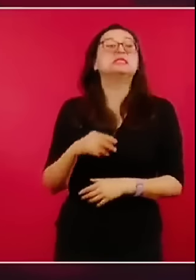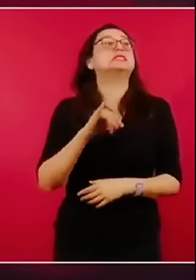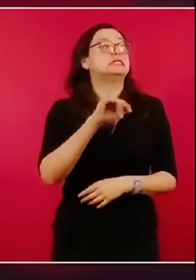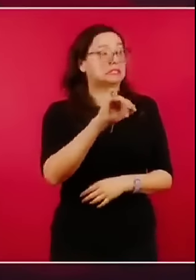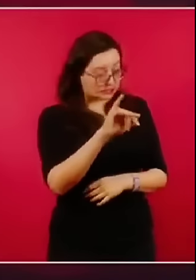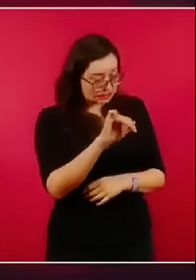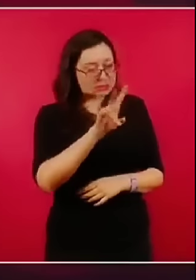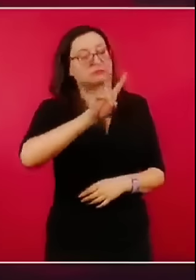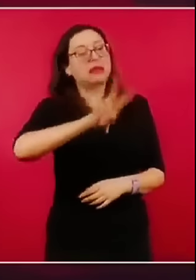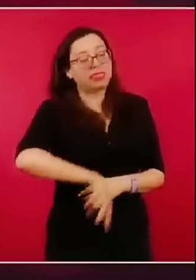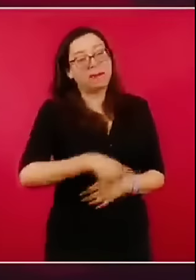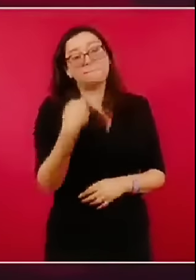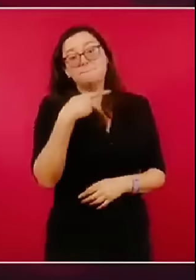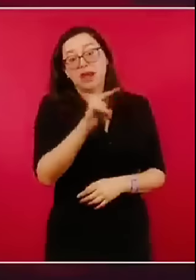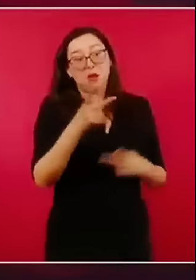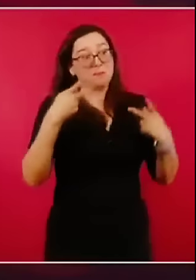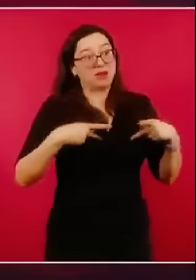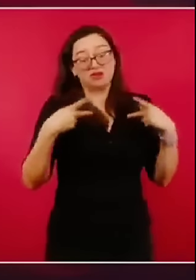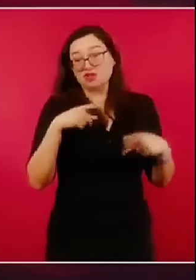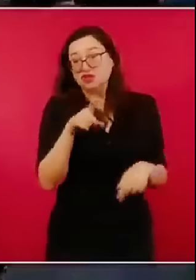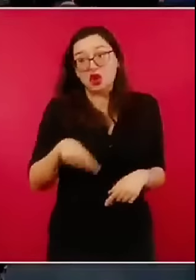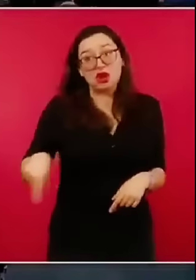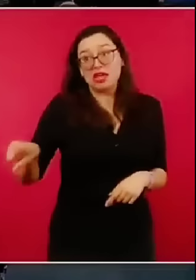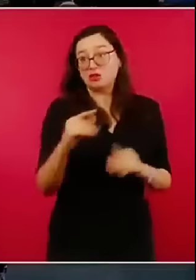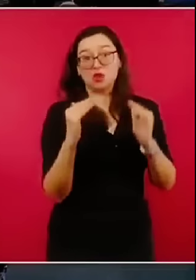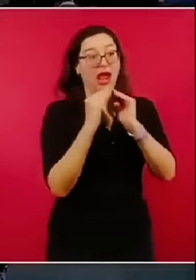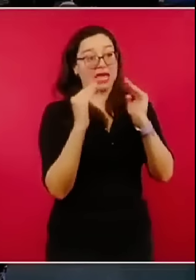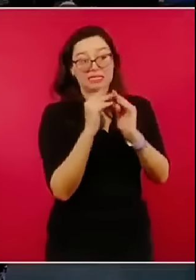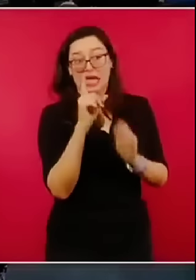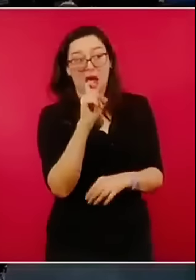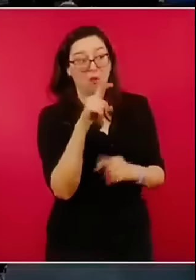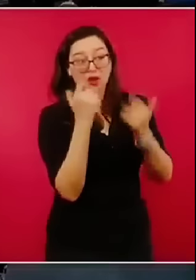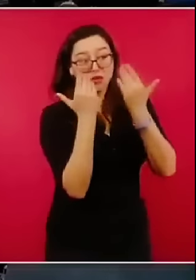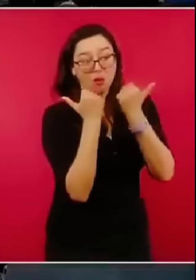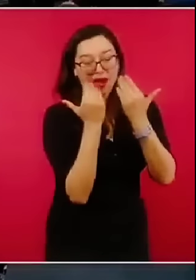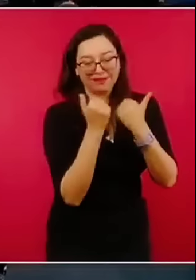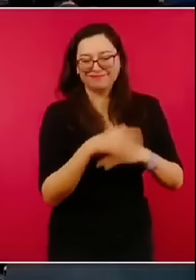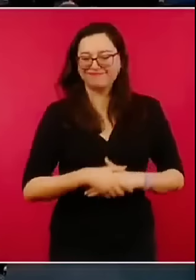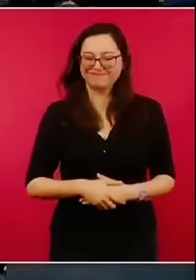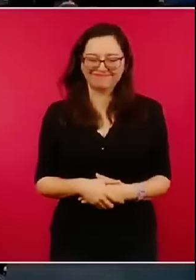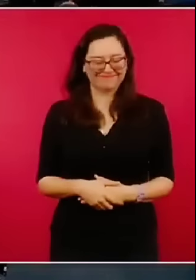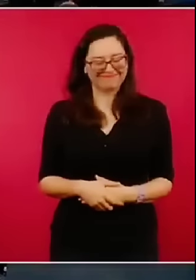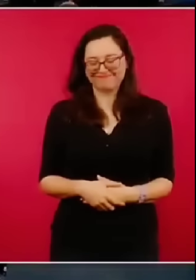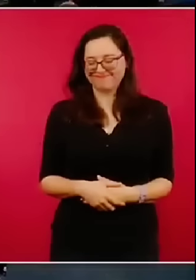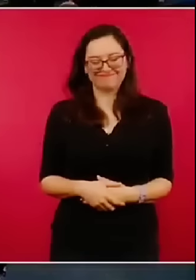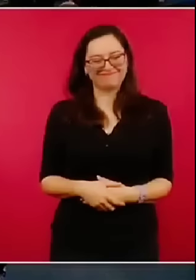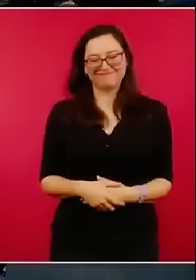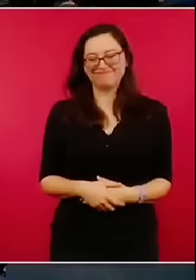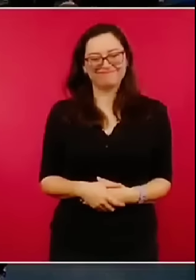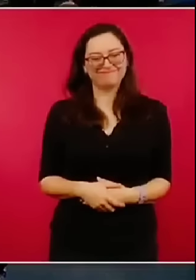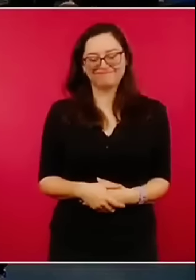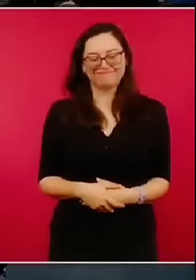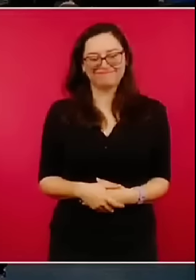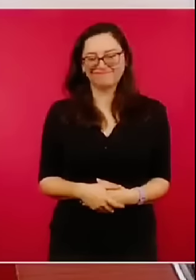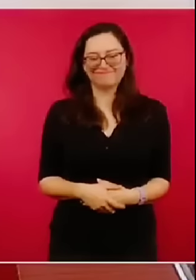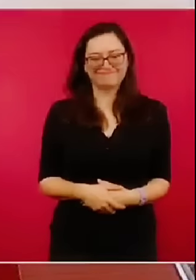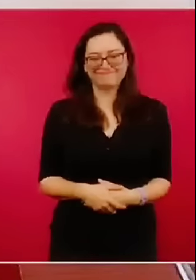agua. Sí, este, sí tienen acceso al agua. Hijo de la... Es ni modo,